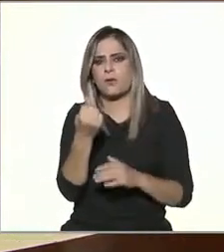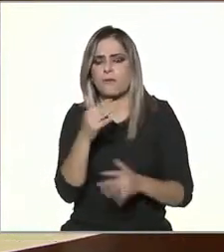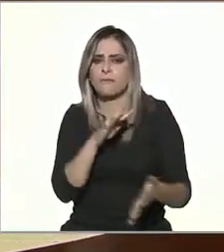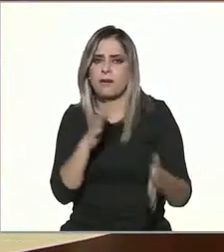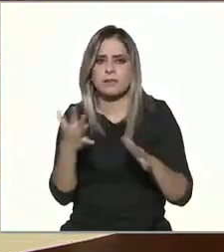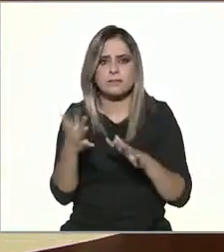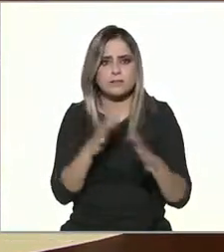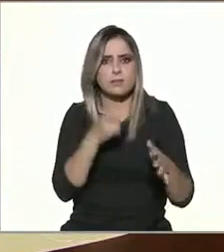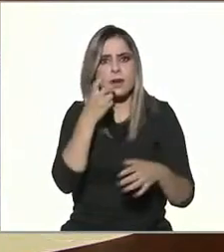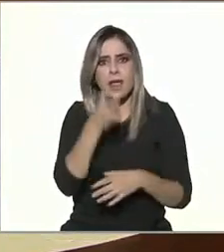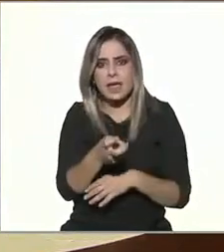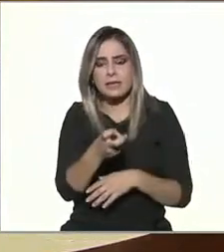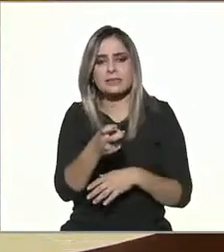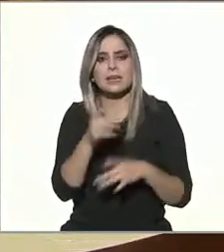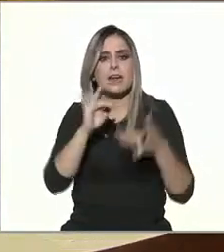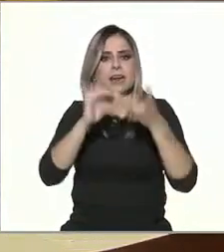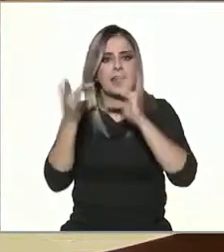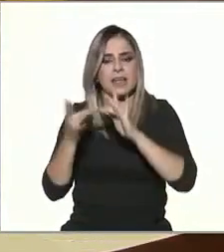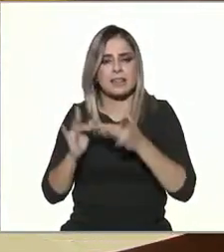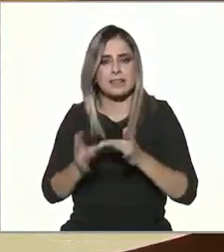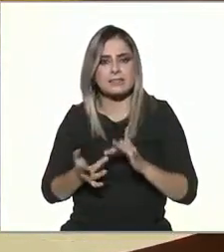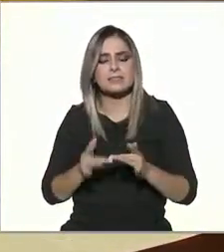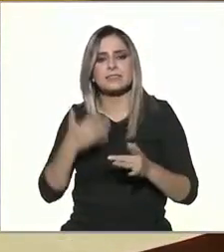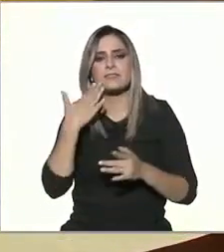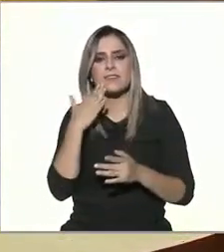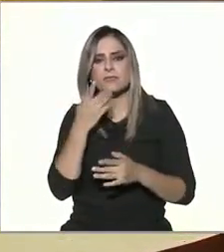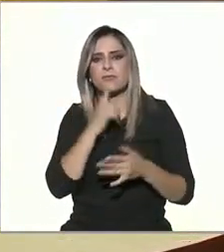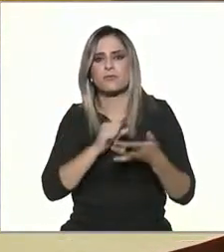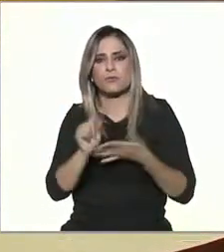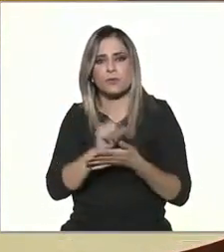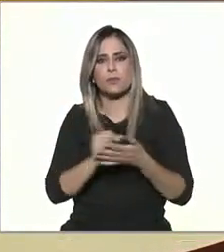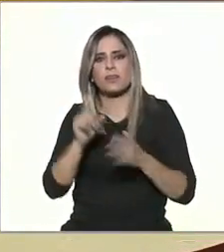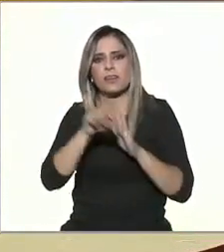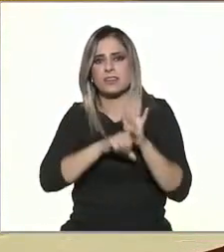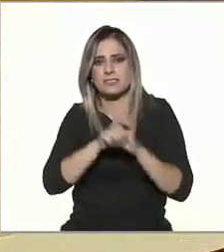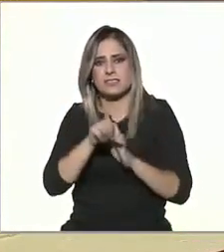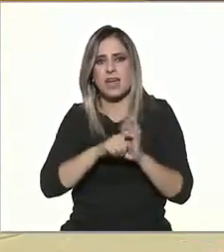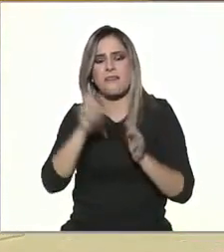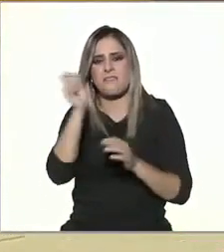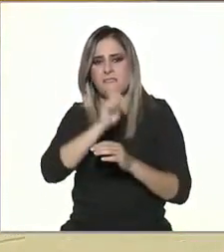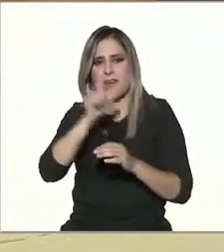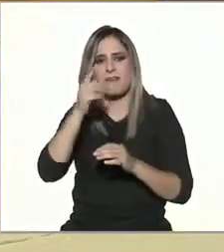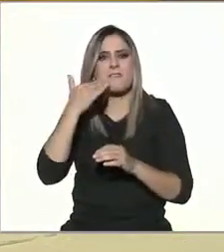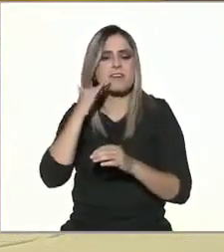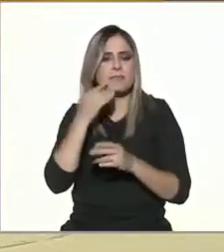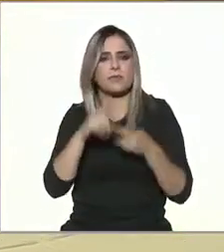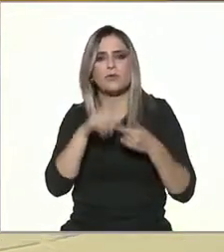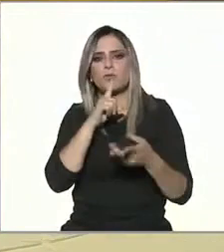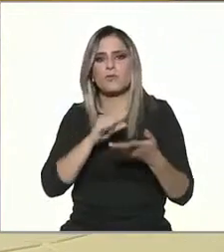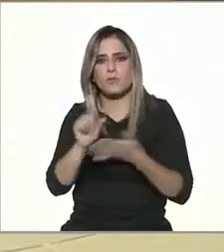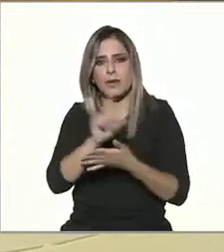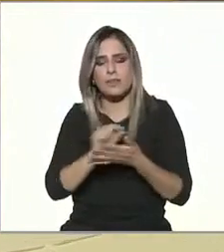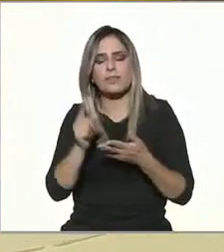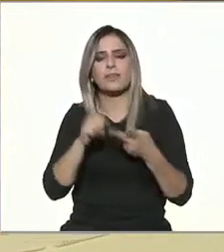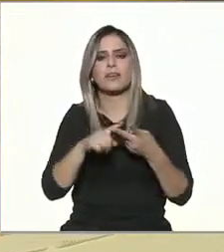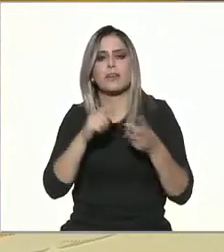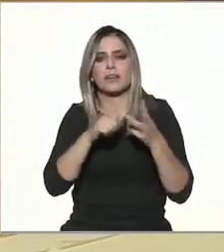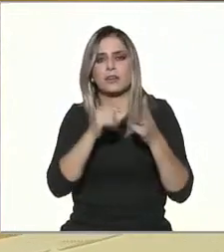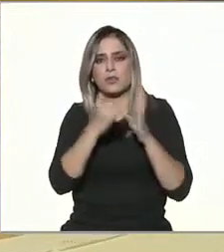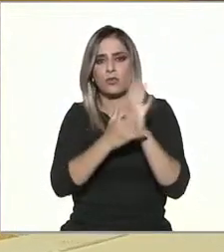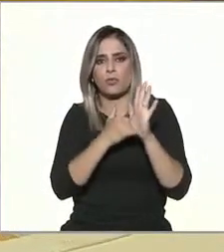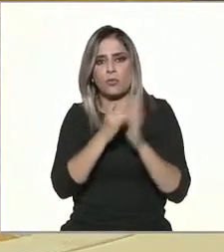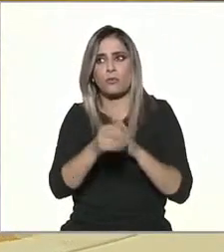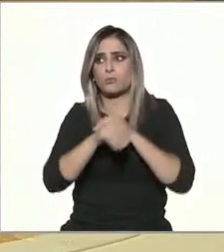donde justamente las redes sociodigitales más, digamos, más famosas, Facebook, Twitter, pues YouTube,